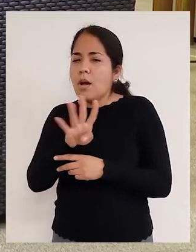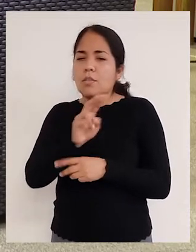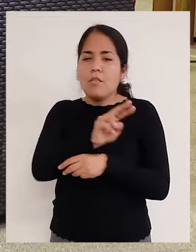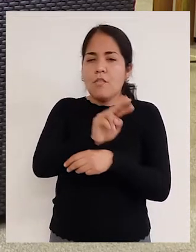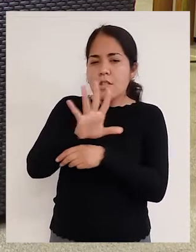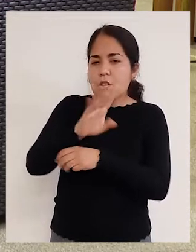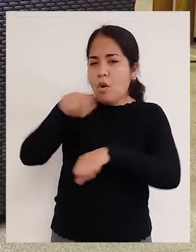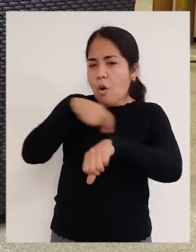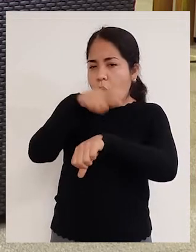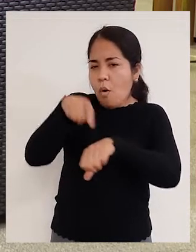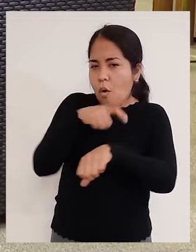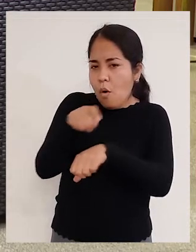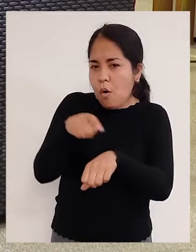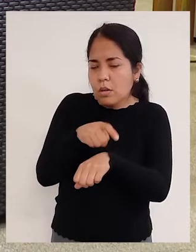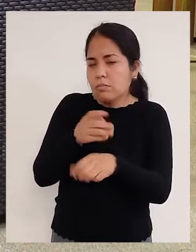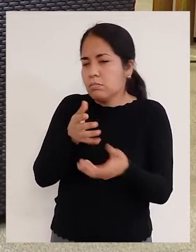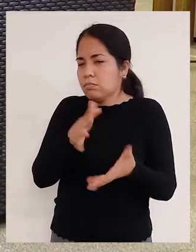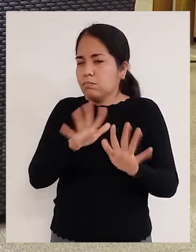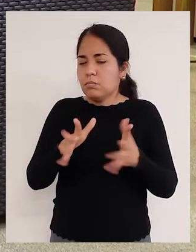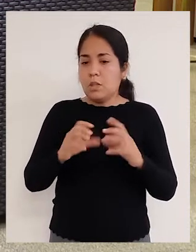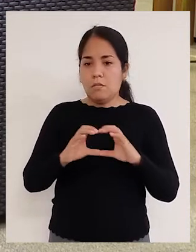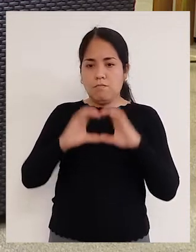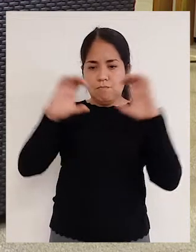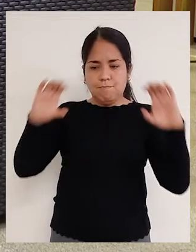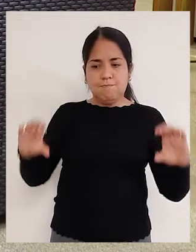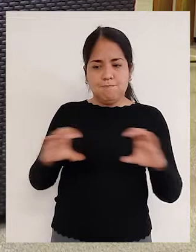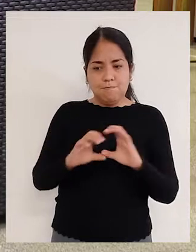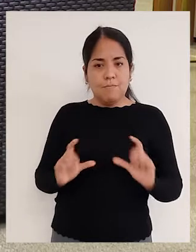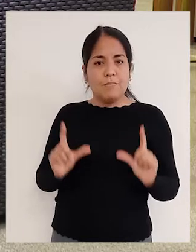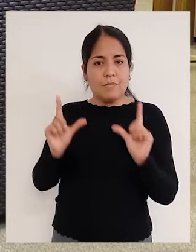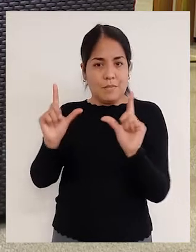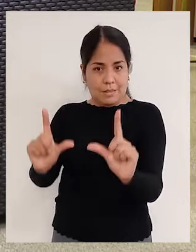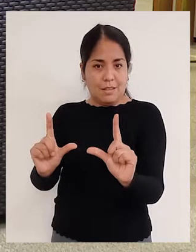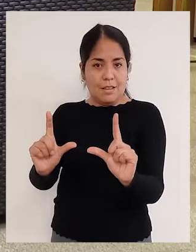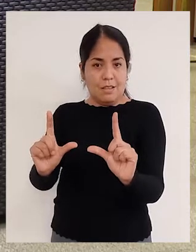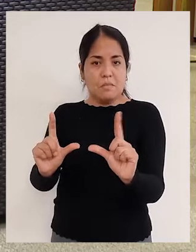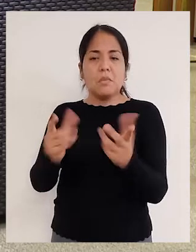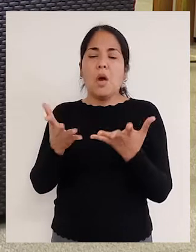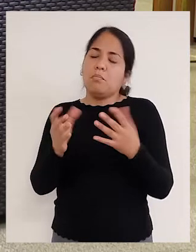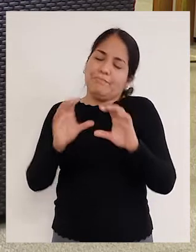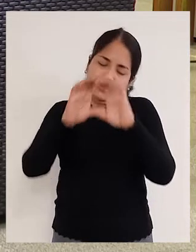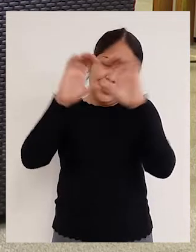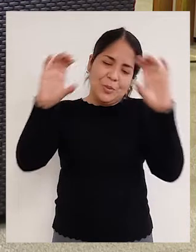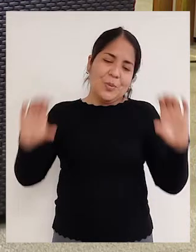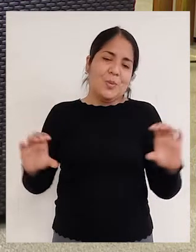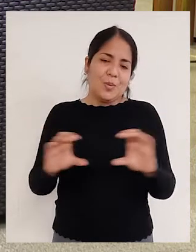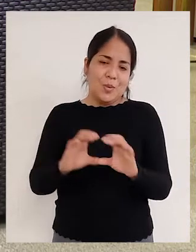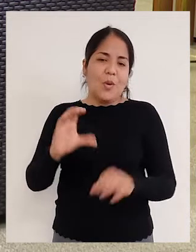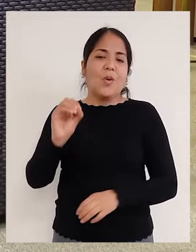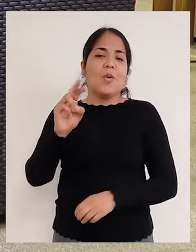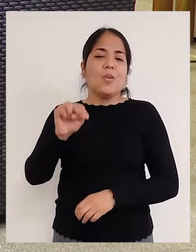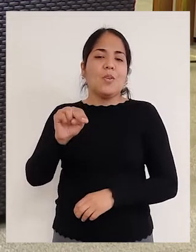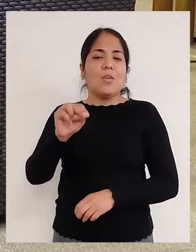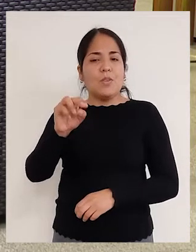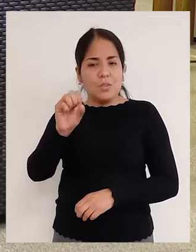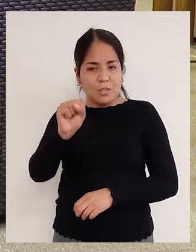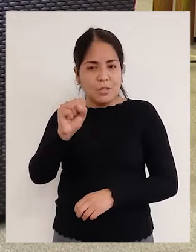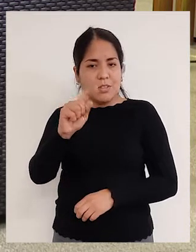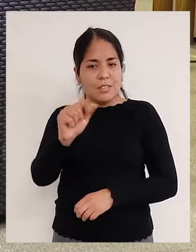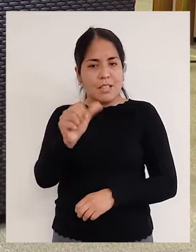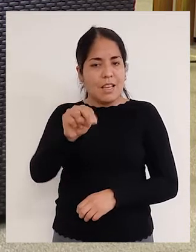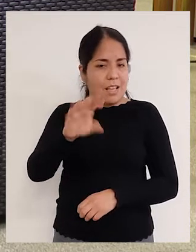24 o 25 horas lectivas. Nosotros entregamos un certificado, bueno, una constancia en realidad,